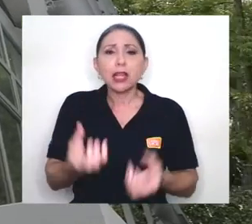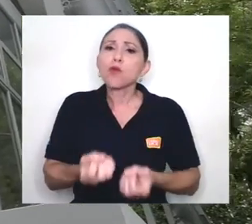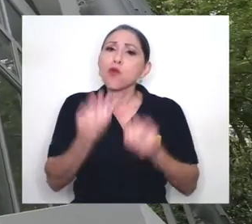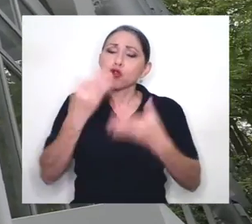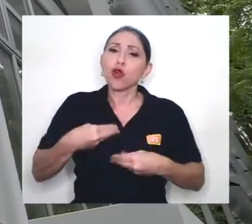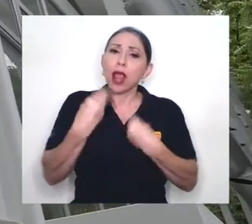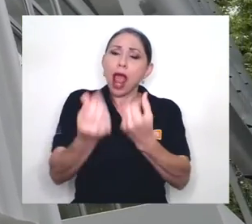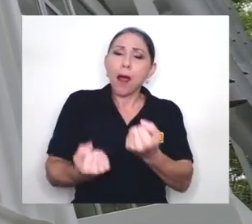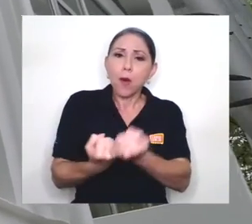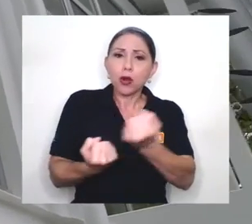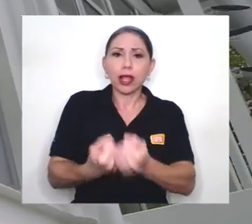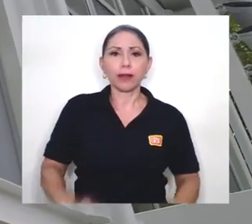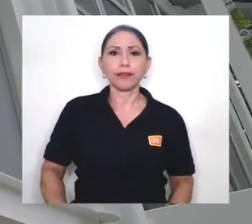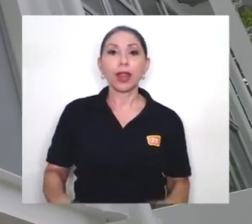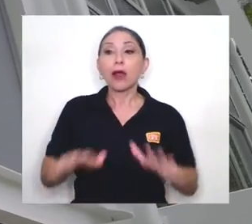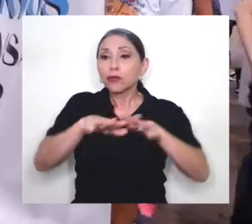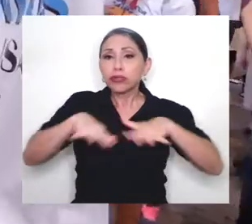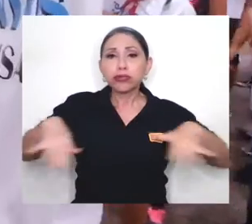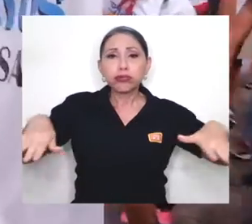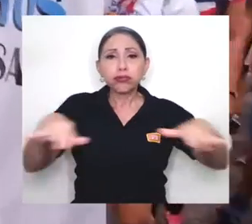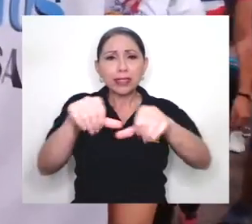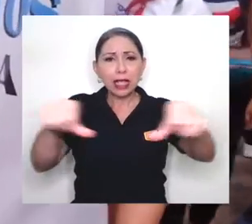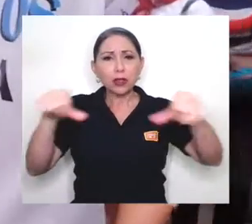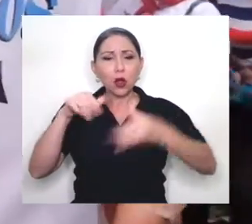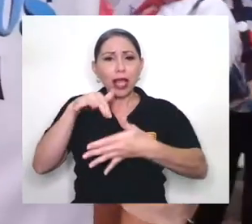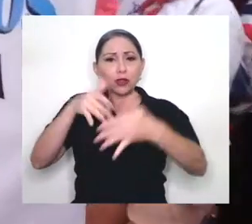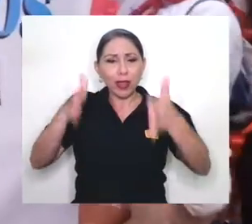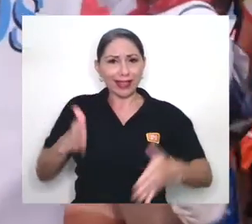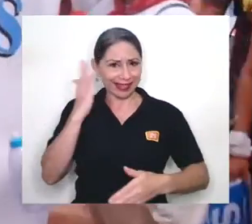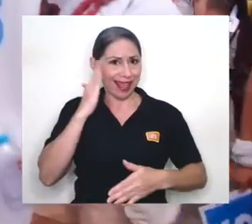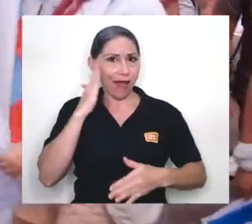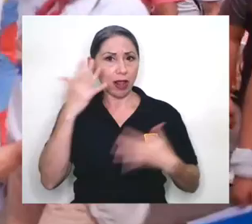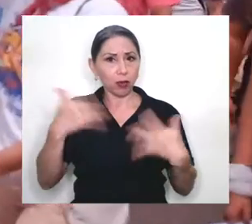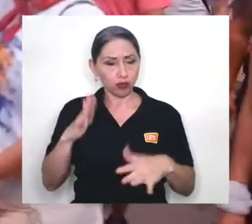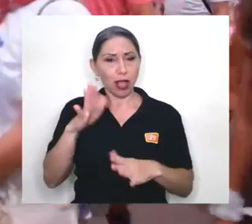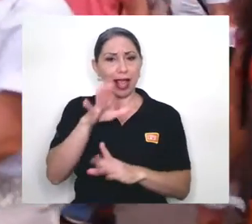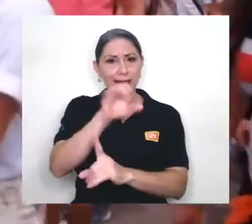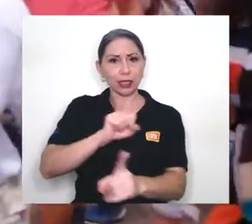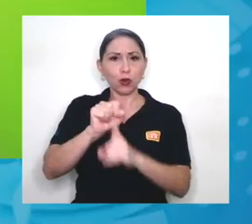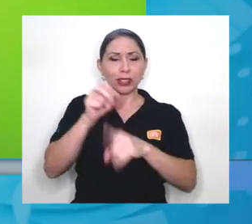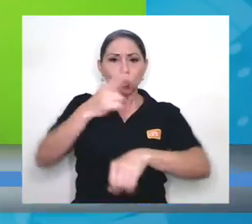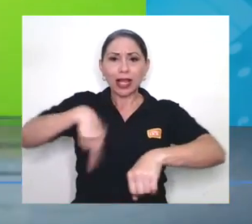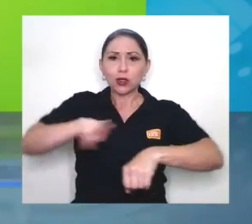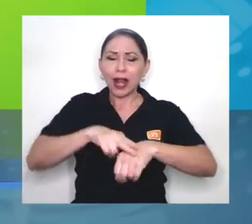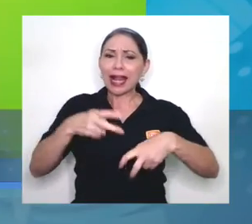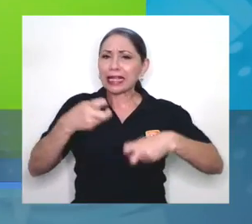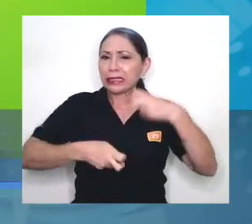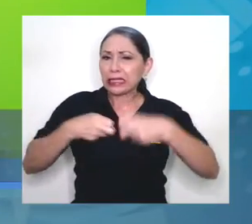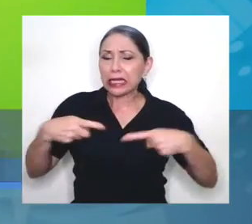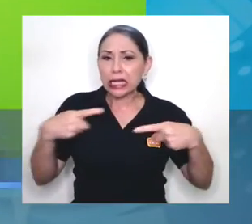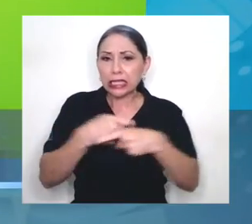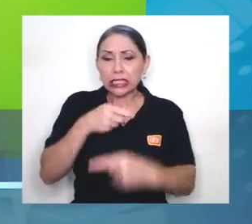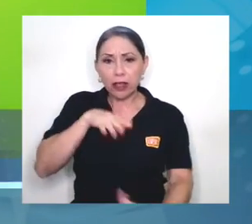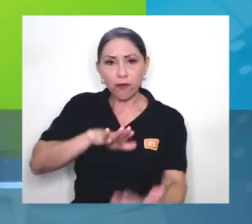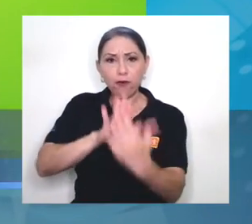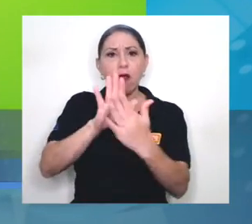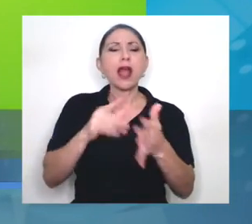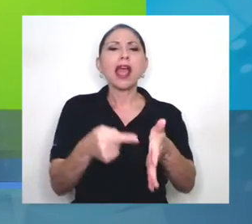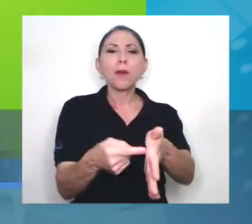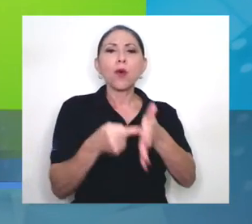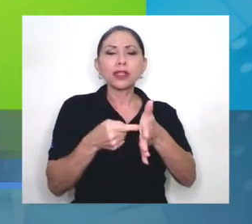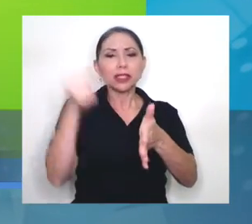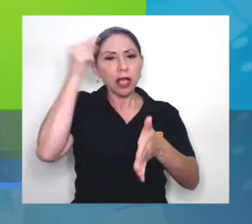estudiantil, conscientes de la situación nacional y de la crisis que enfrentamos, hemos exigido al gobierno de Costa Rica